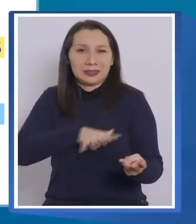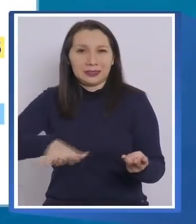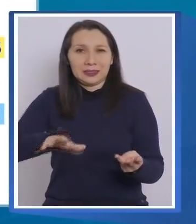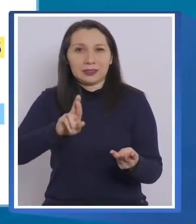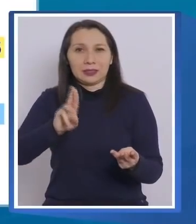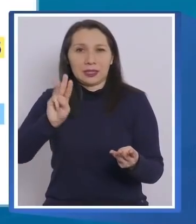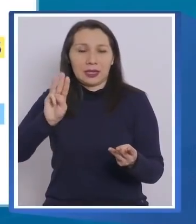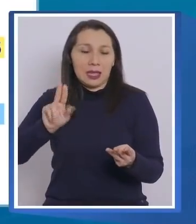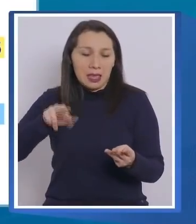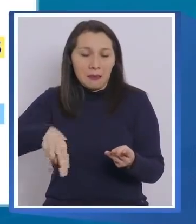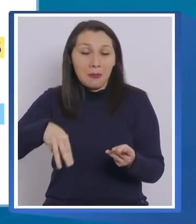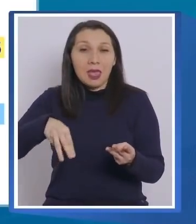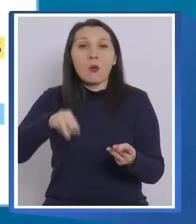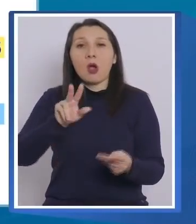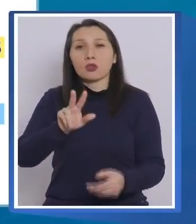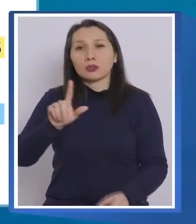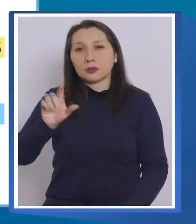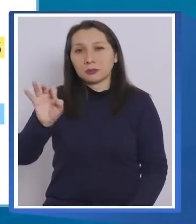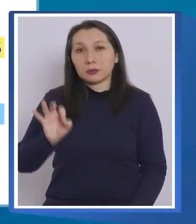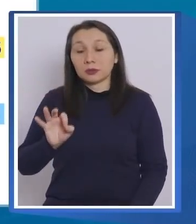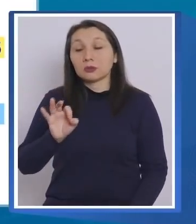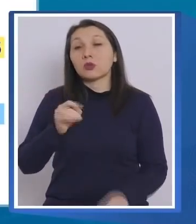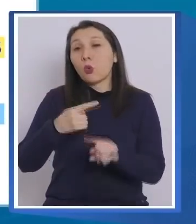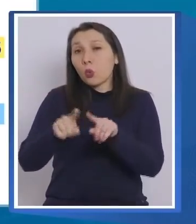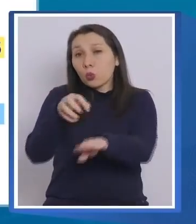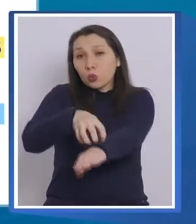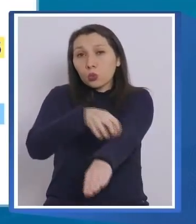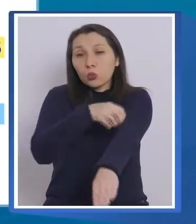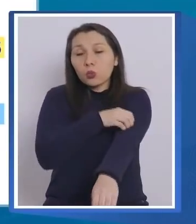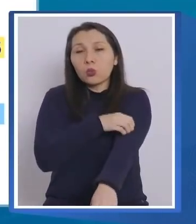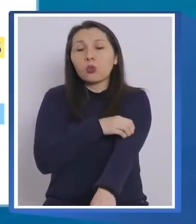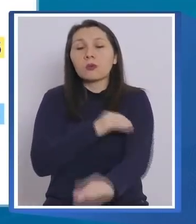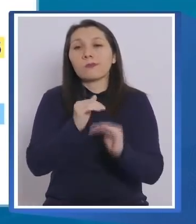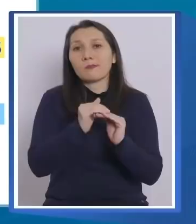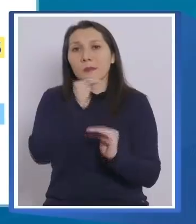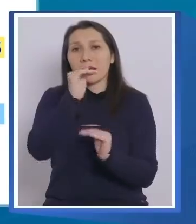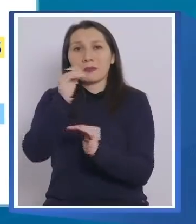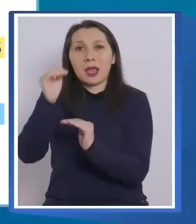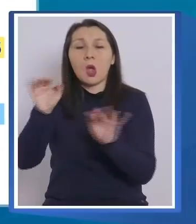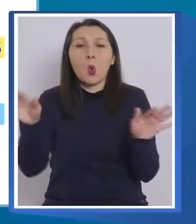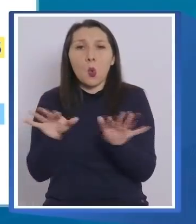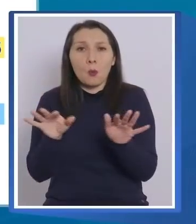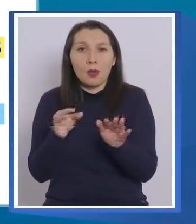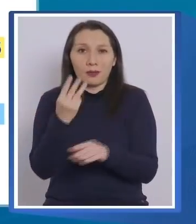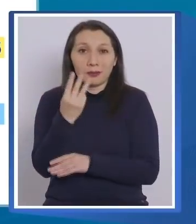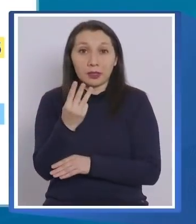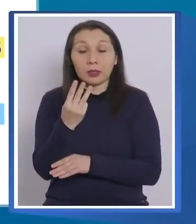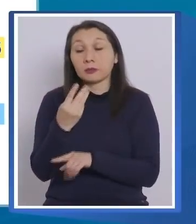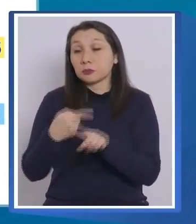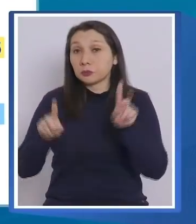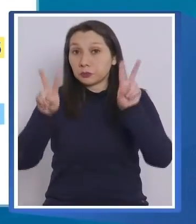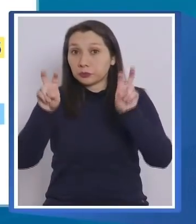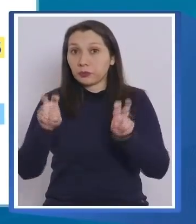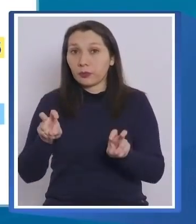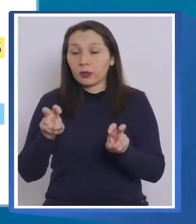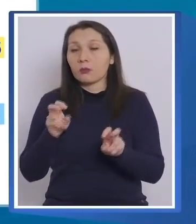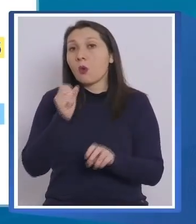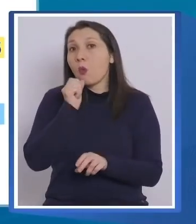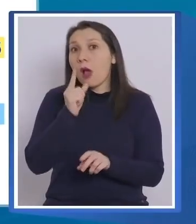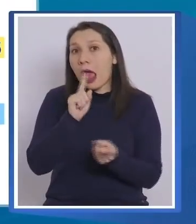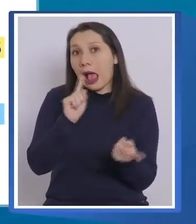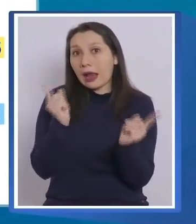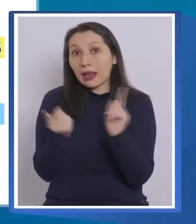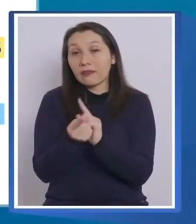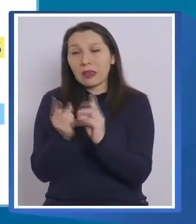87%, con las regiones que mantienen los índices más altos de ocupación. Mientras que por el otro lado, en la vereda